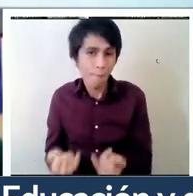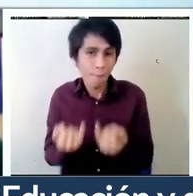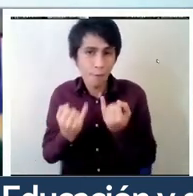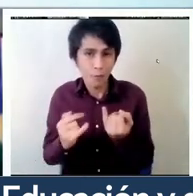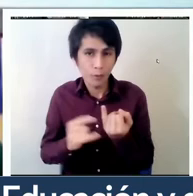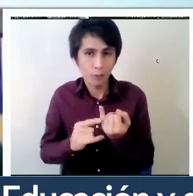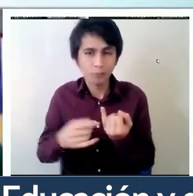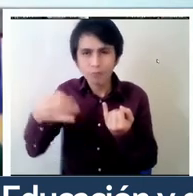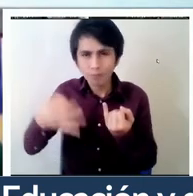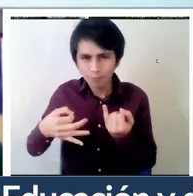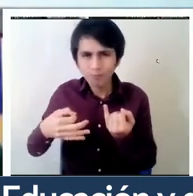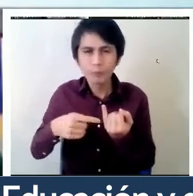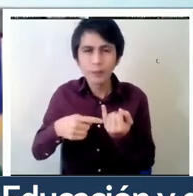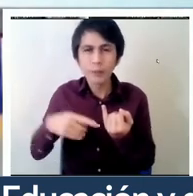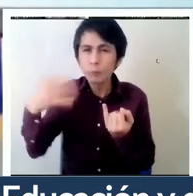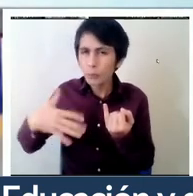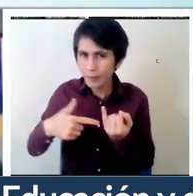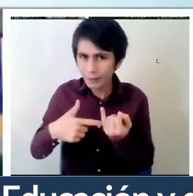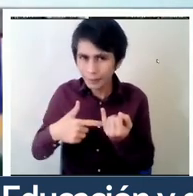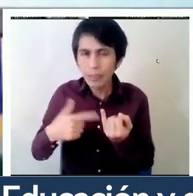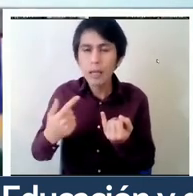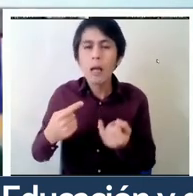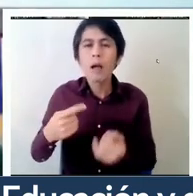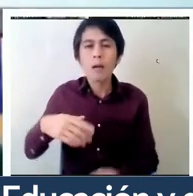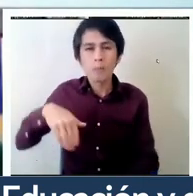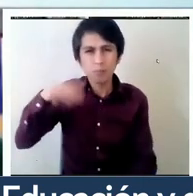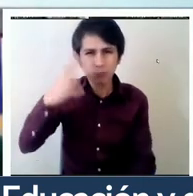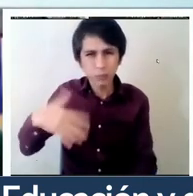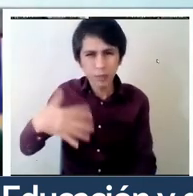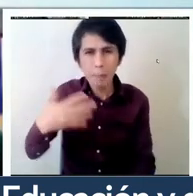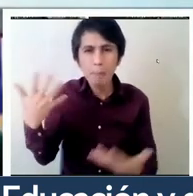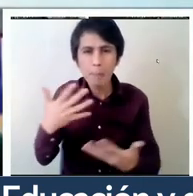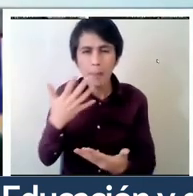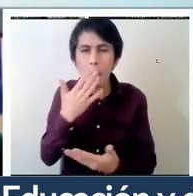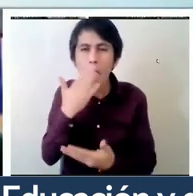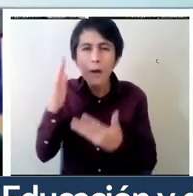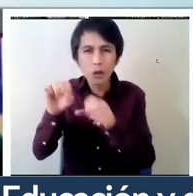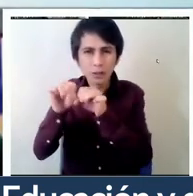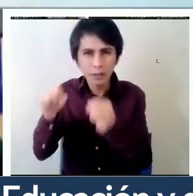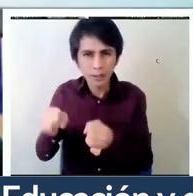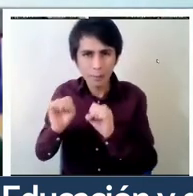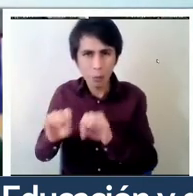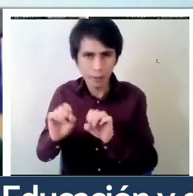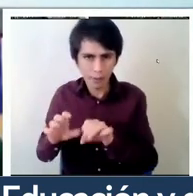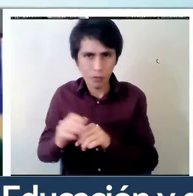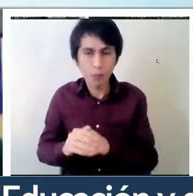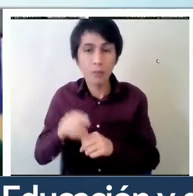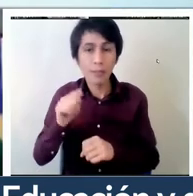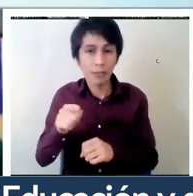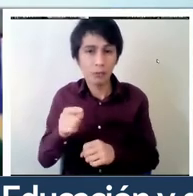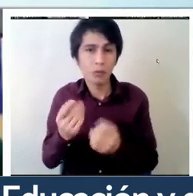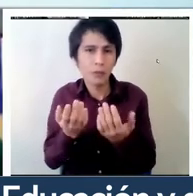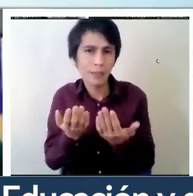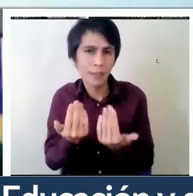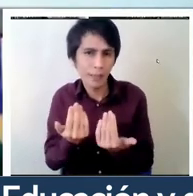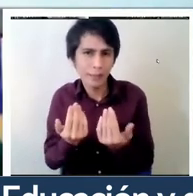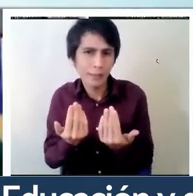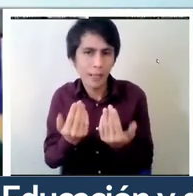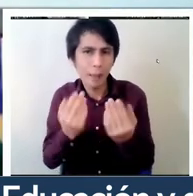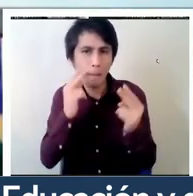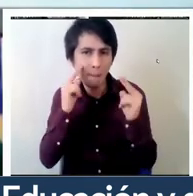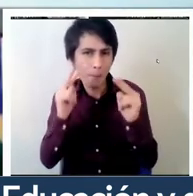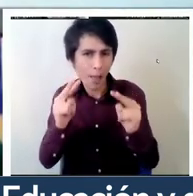relevante es clave para la mejora de los sistemas educativos. Por cierto, esto requiere tener una mirada amplia de lo que